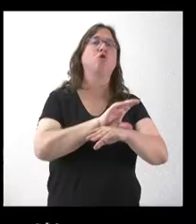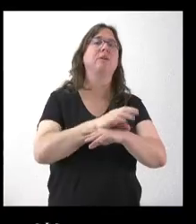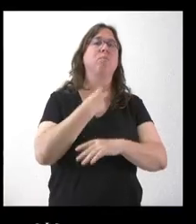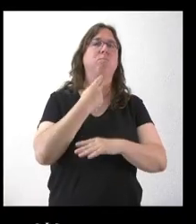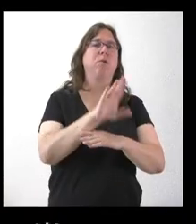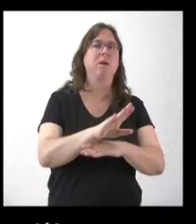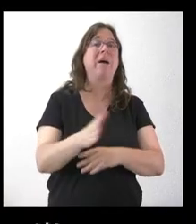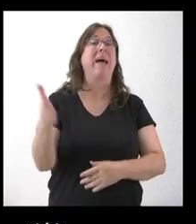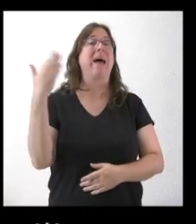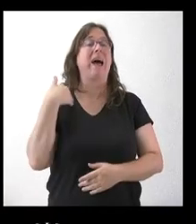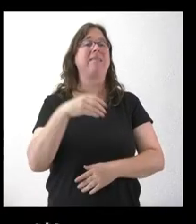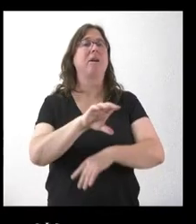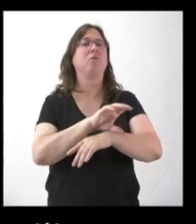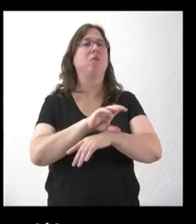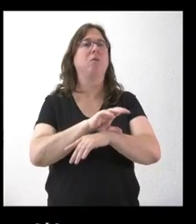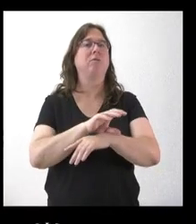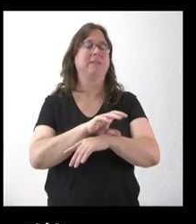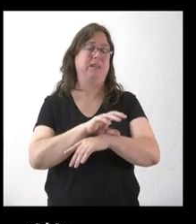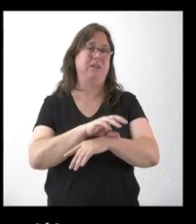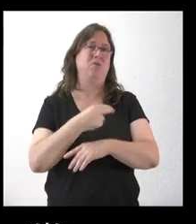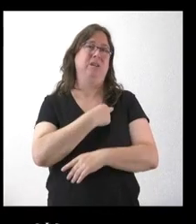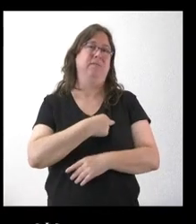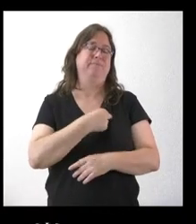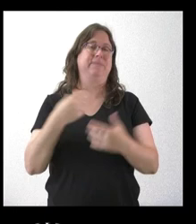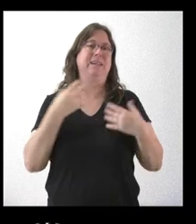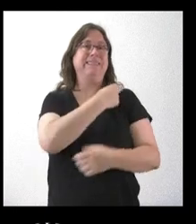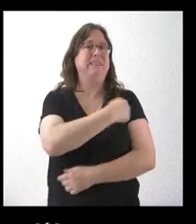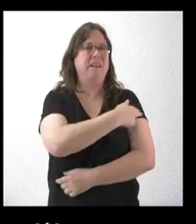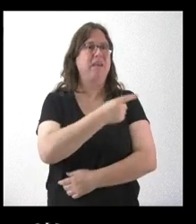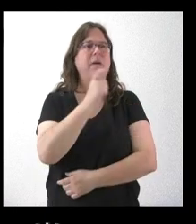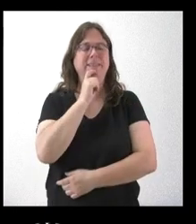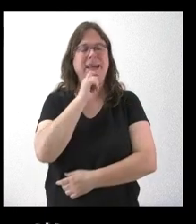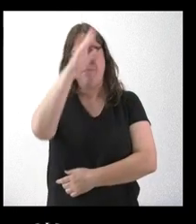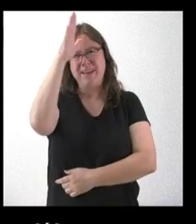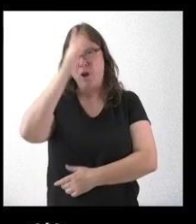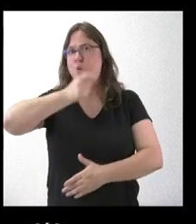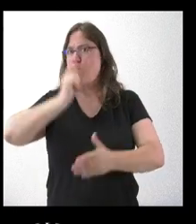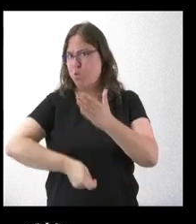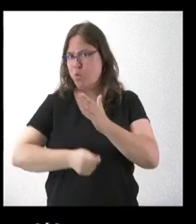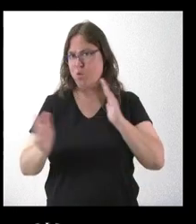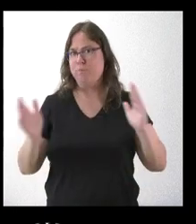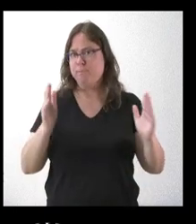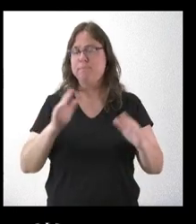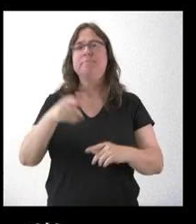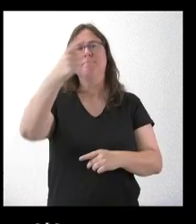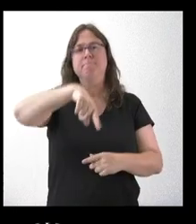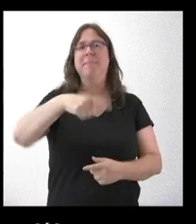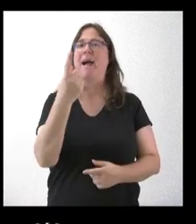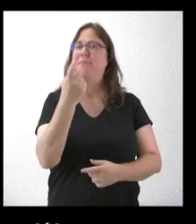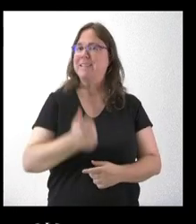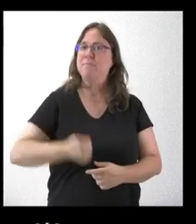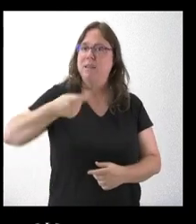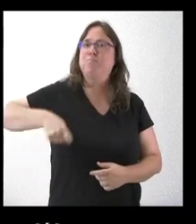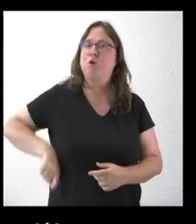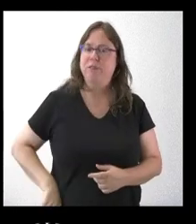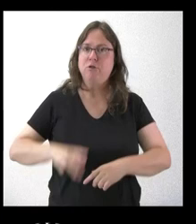el consejero de Sanidad avisó de un verano duro a nivel sanitario en la comunidad. Insiste al ministerio en la necesidad de tener más profesionales sanitarios.